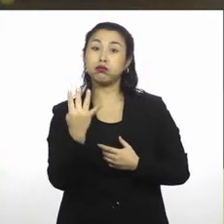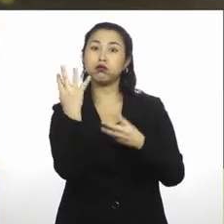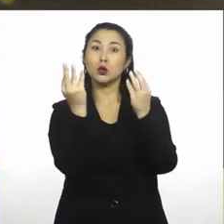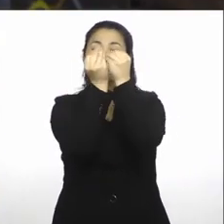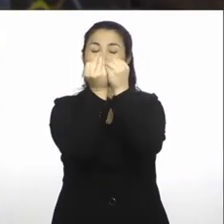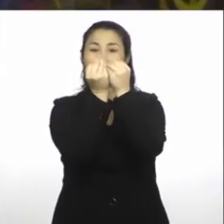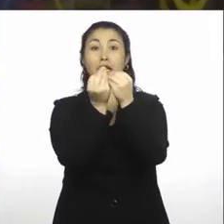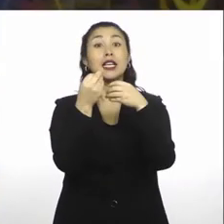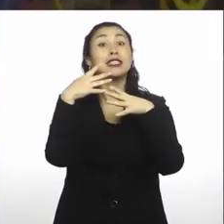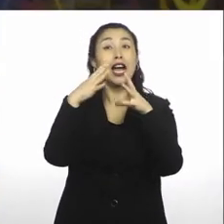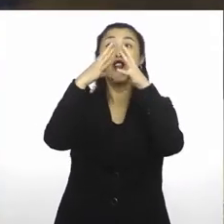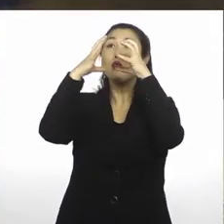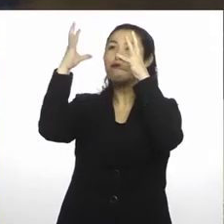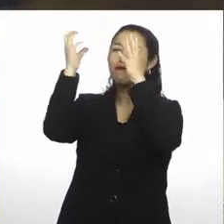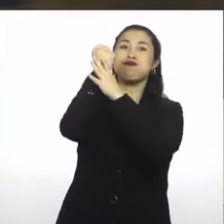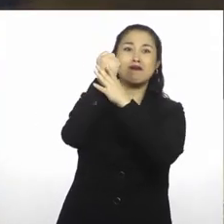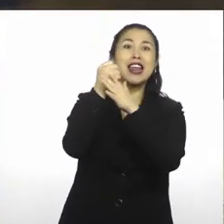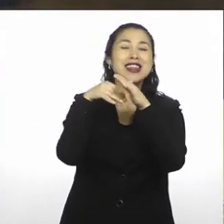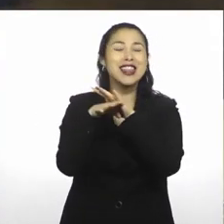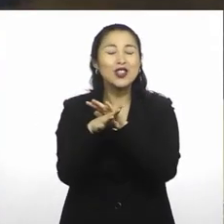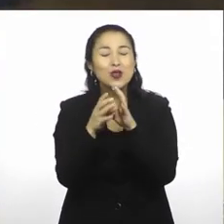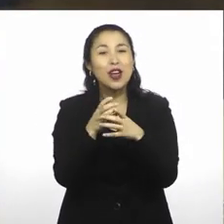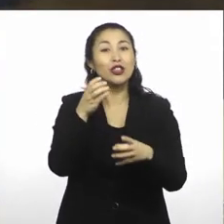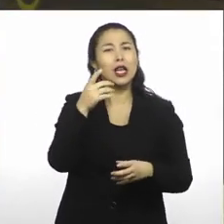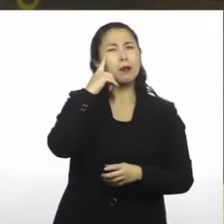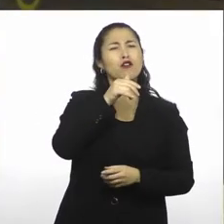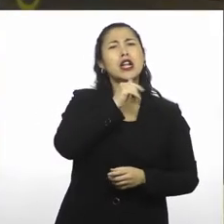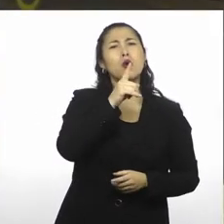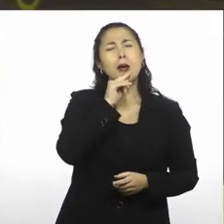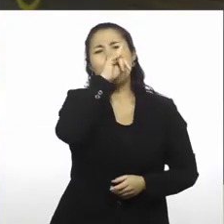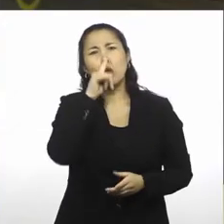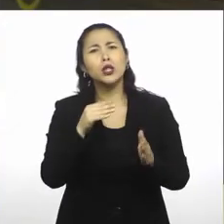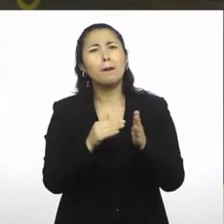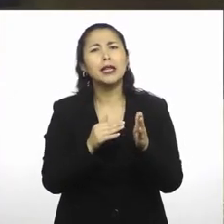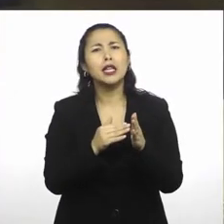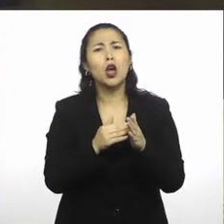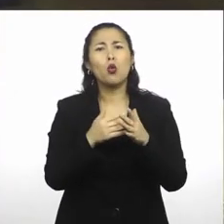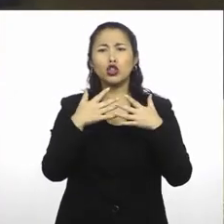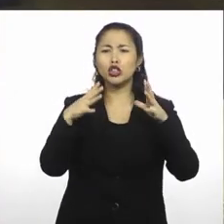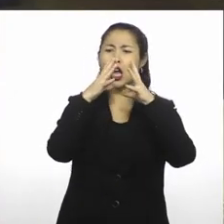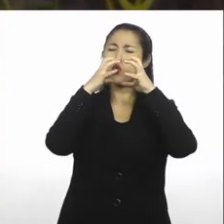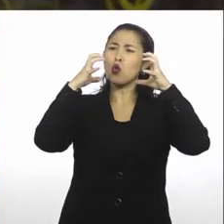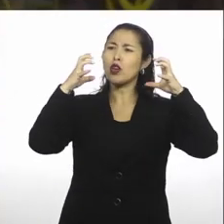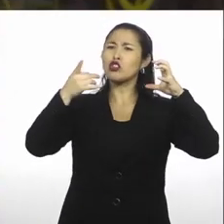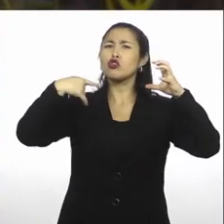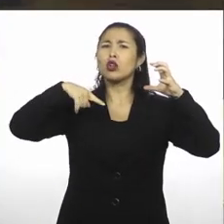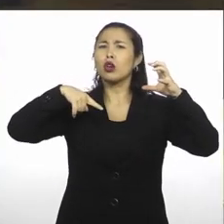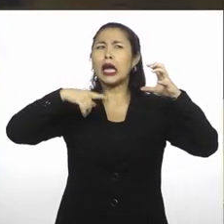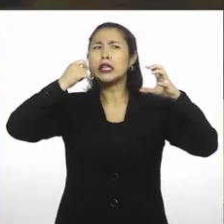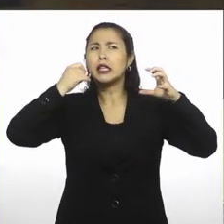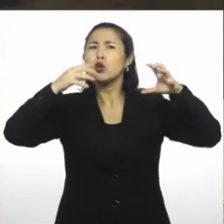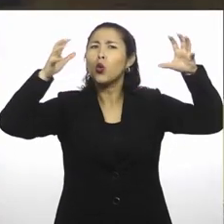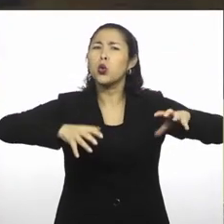atraparla en una botella. Pero nos queda una pregunta pendiente. Una vez que está formada nuestra nube, tenemos que explicarnos por qué llueve.